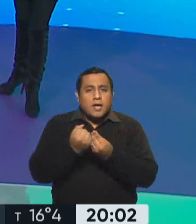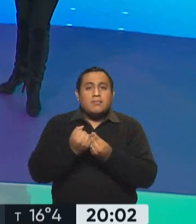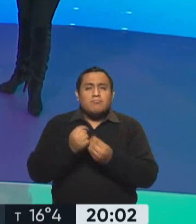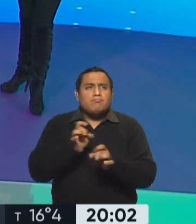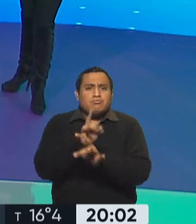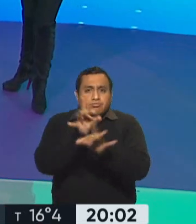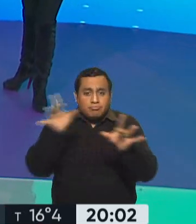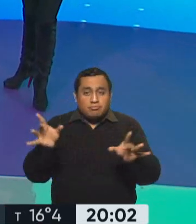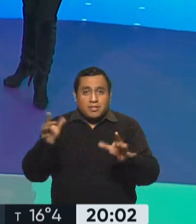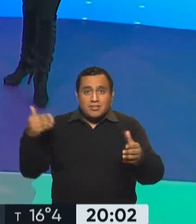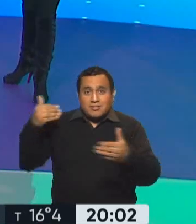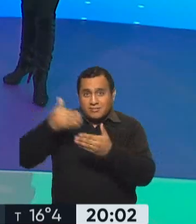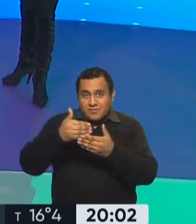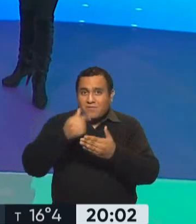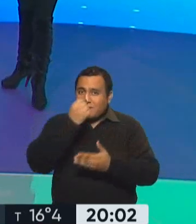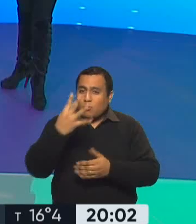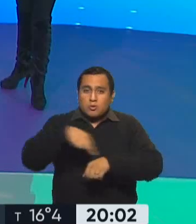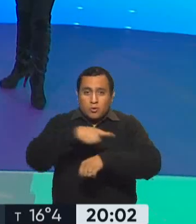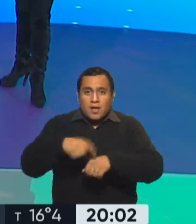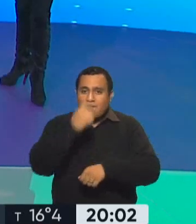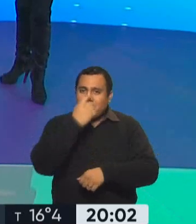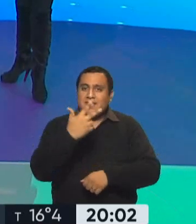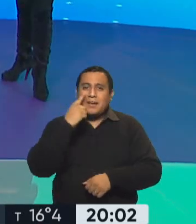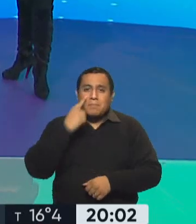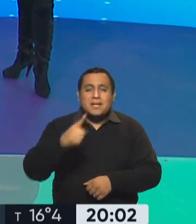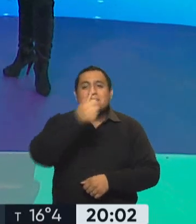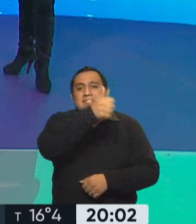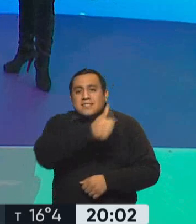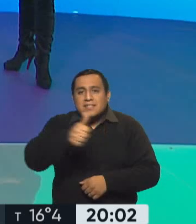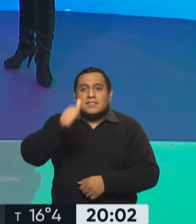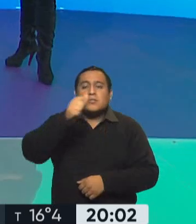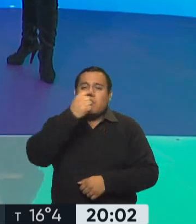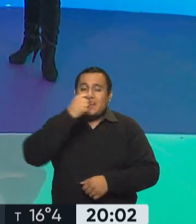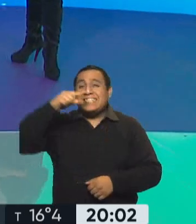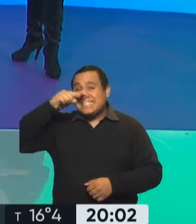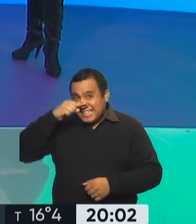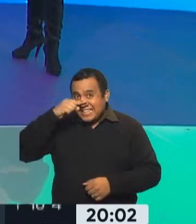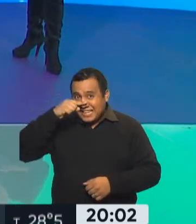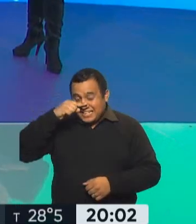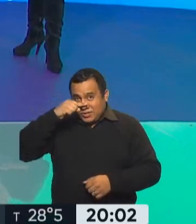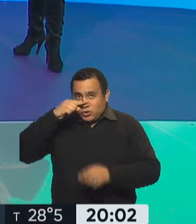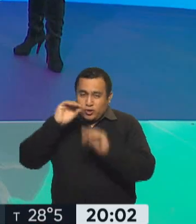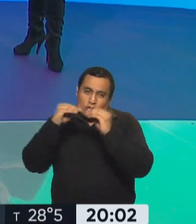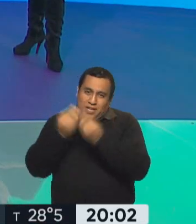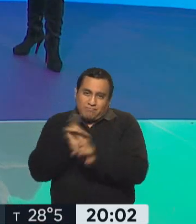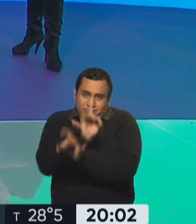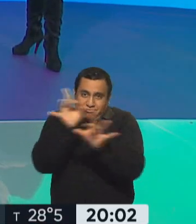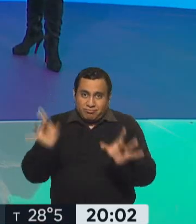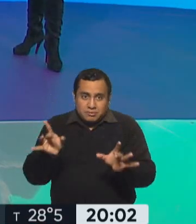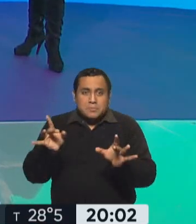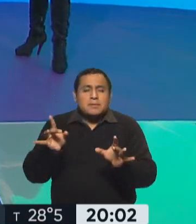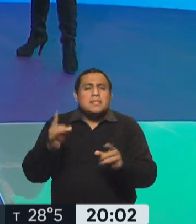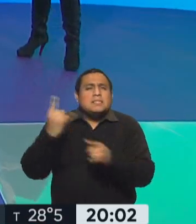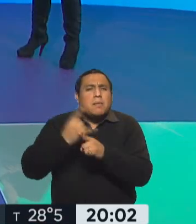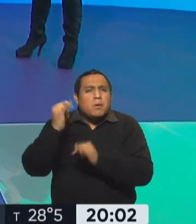infectados en las últimas 24 horas fue de 23.627, el total de contagios. Siempre